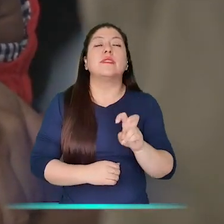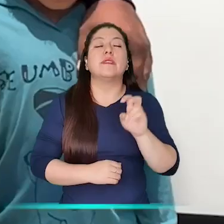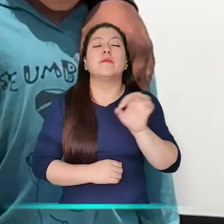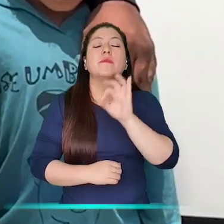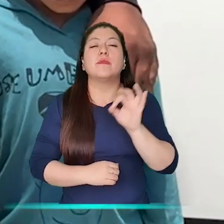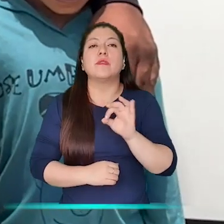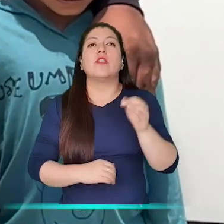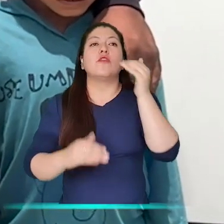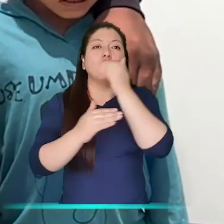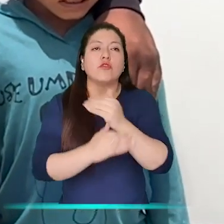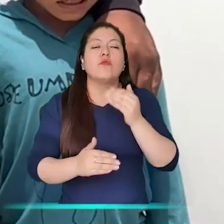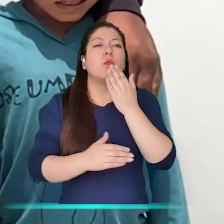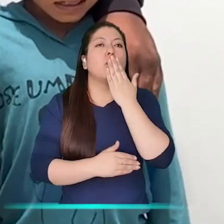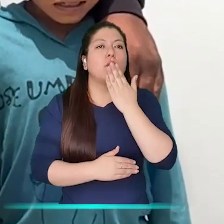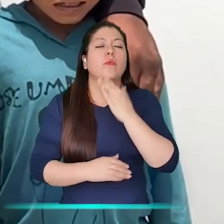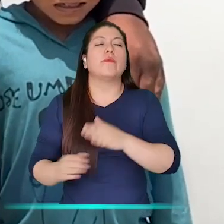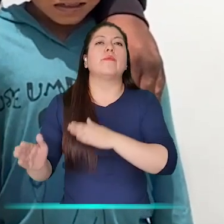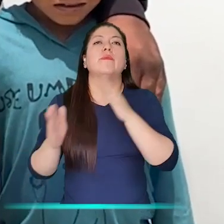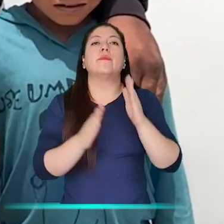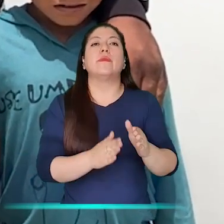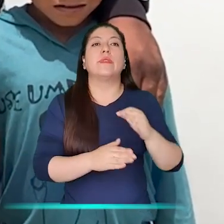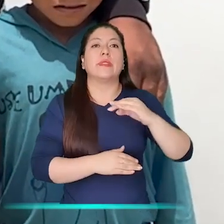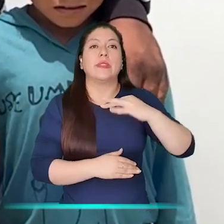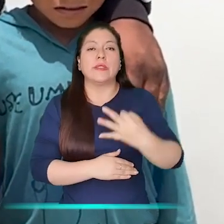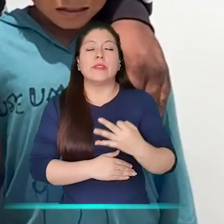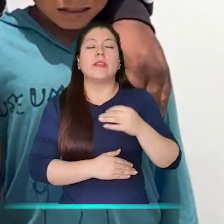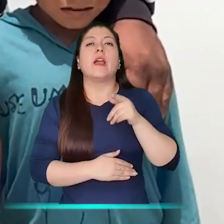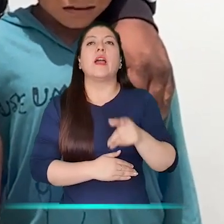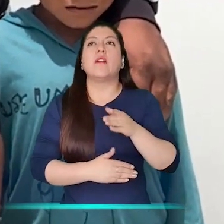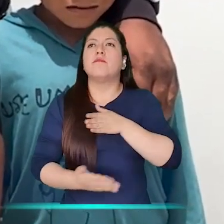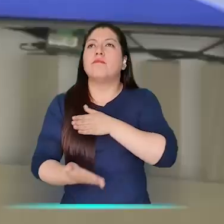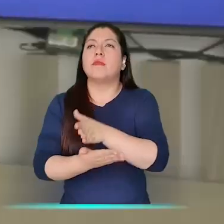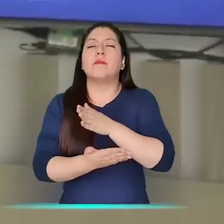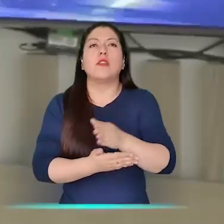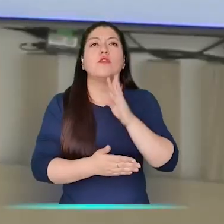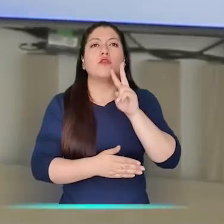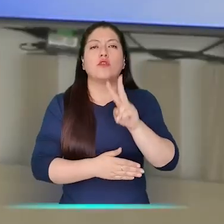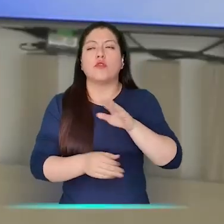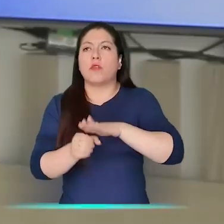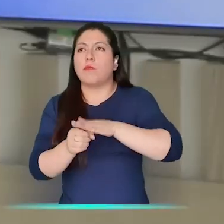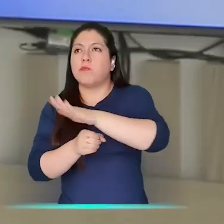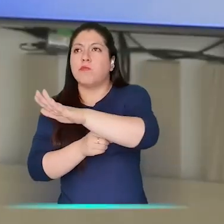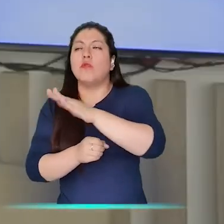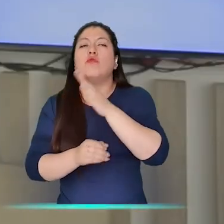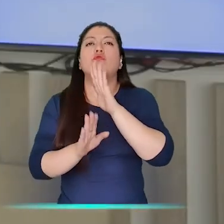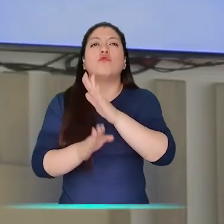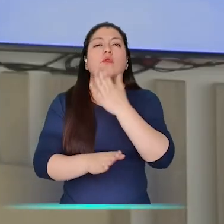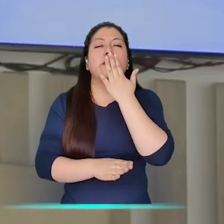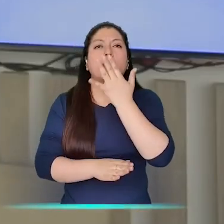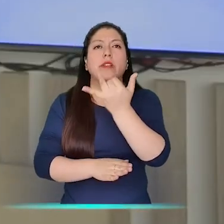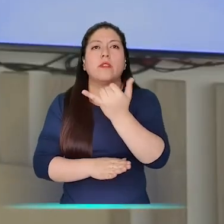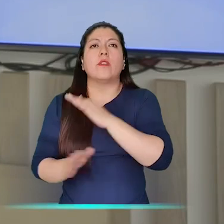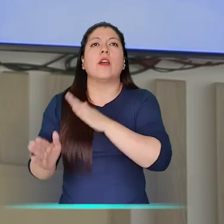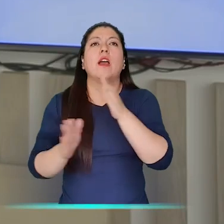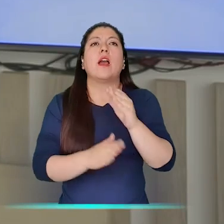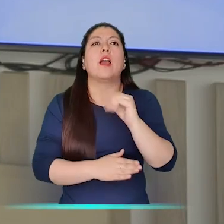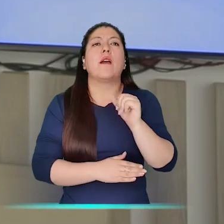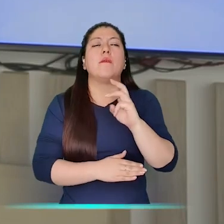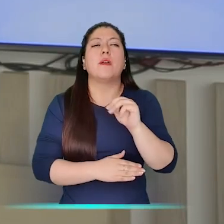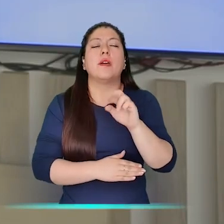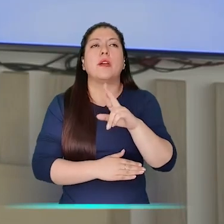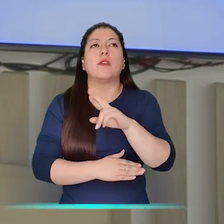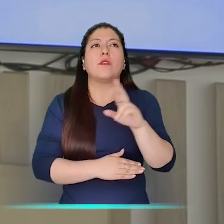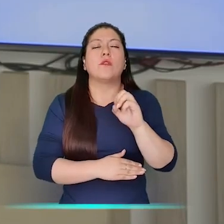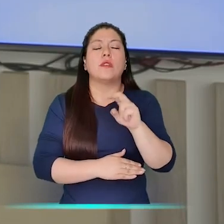y el 27% fueron niños provenientes de las comunidades indígenas. En la tercera fase, logramos llegar a dos